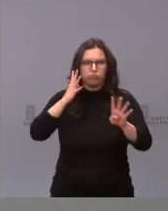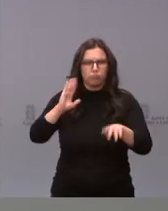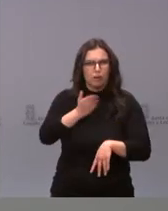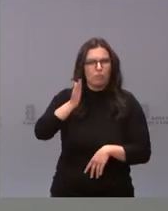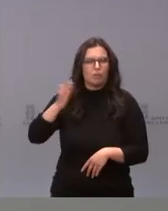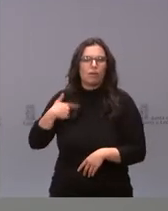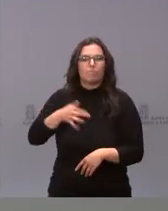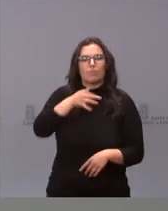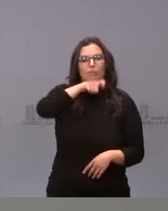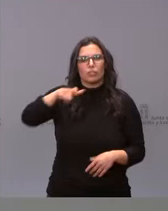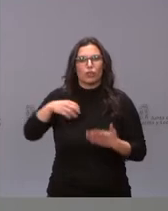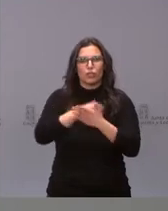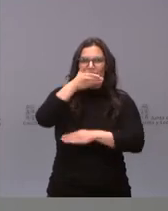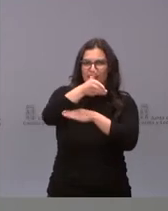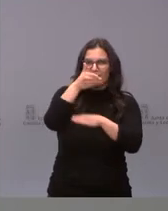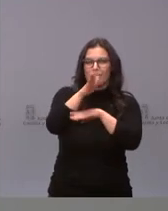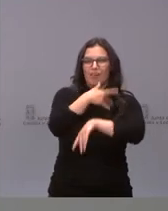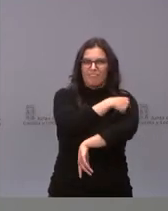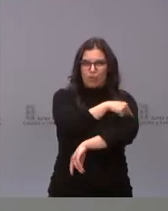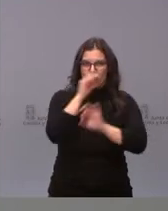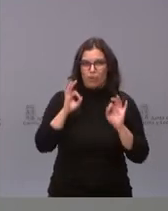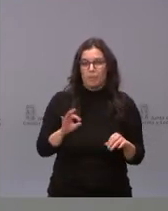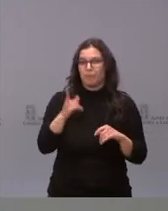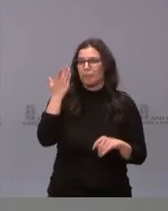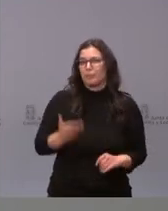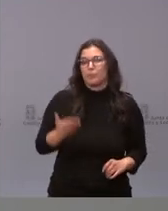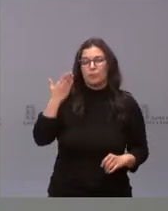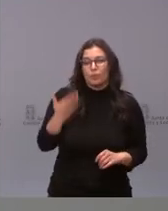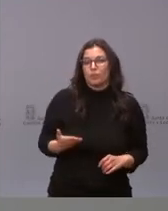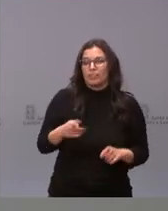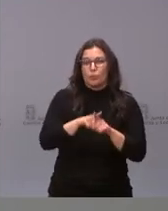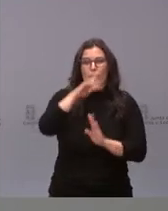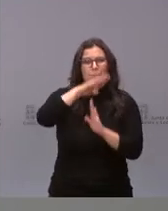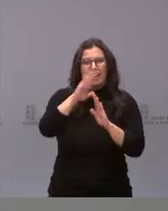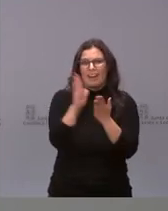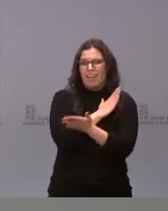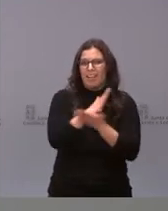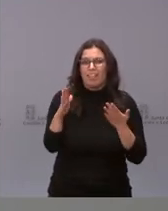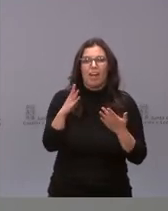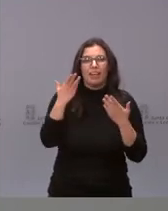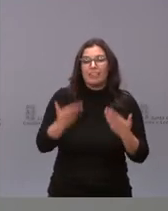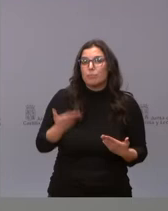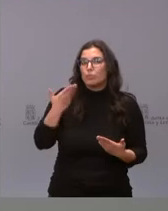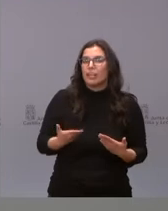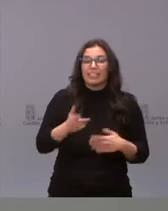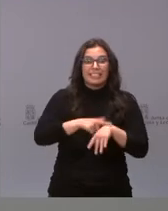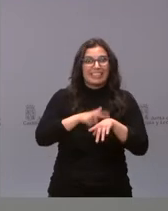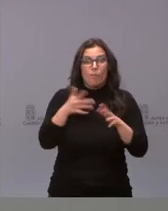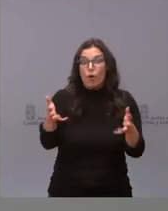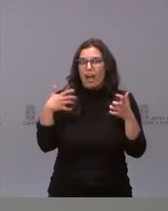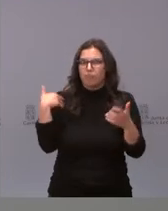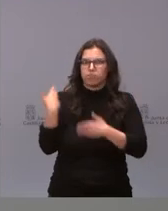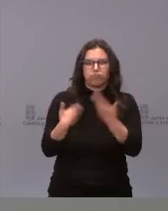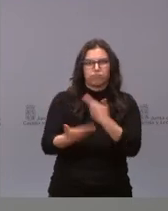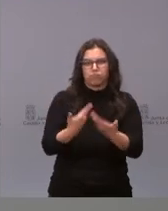personas que han acudido a vacunarse. Es esencial no detenernos, es esencial ganar el máximo tiempo posible al